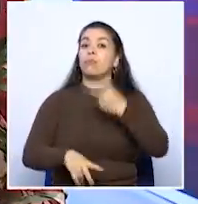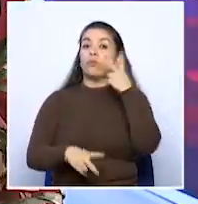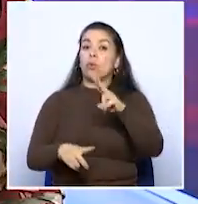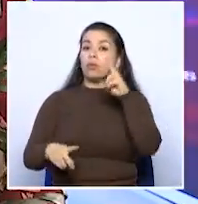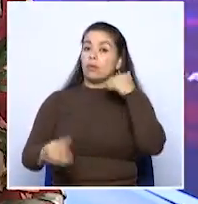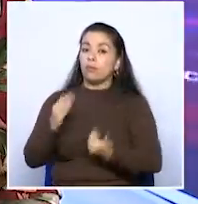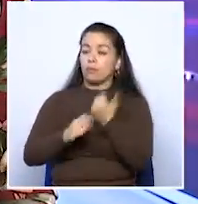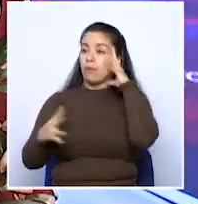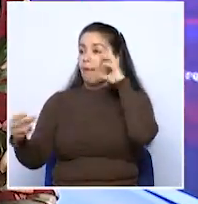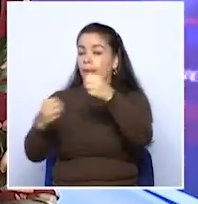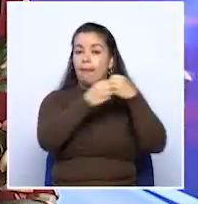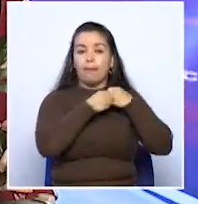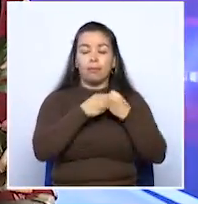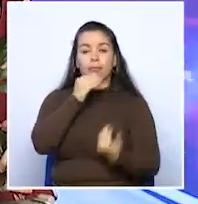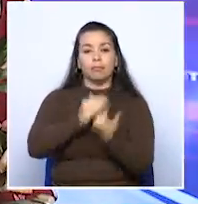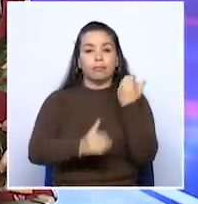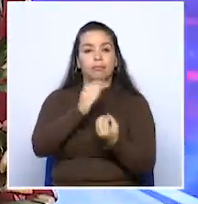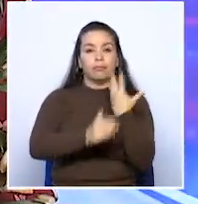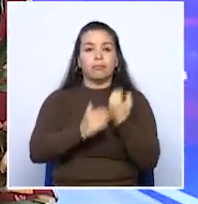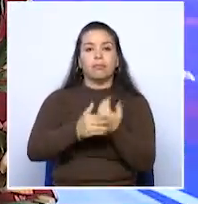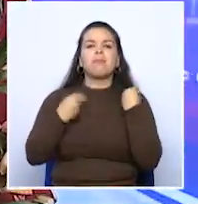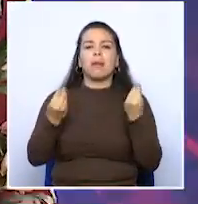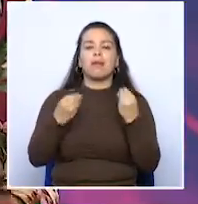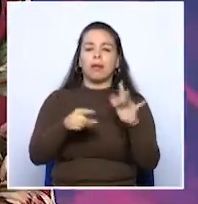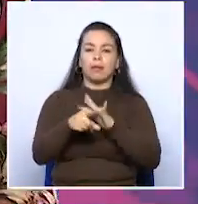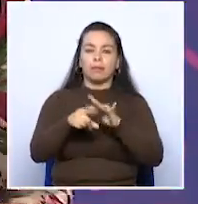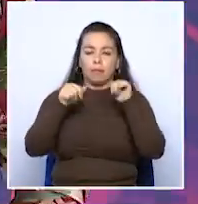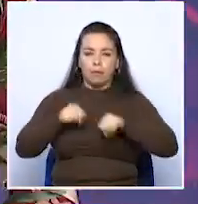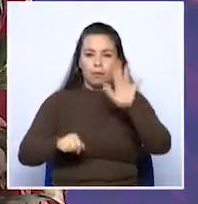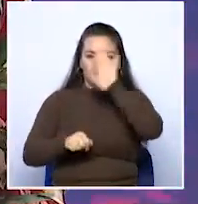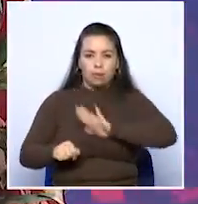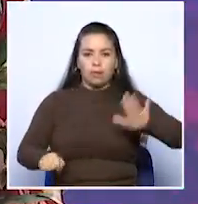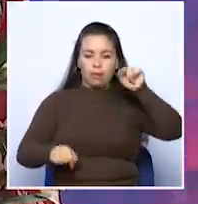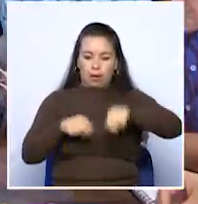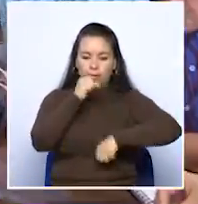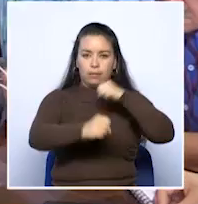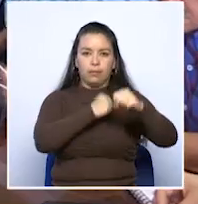alianzas productivas para implementar en el departamento este año.